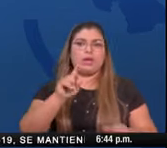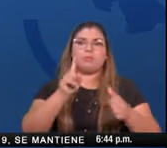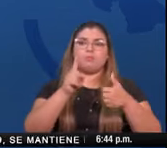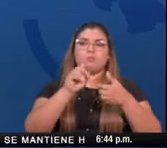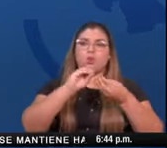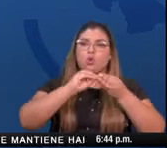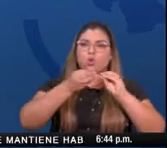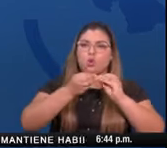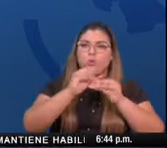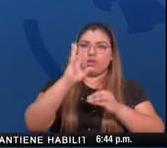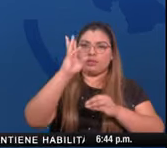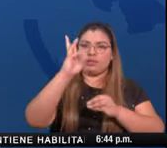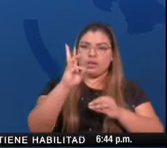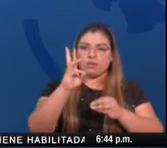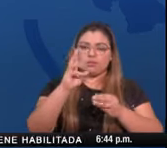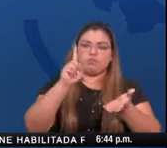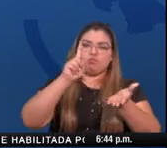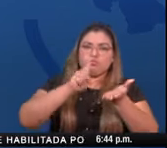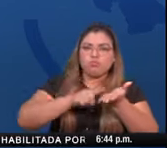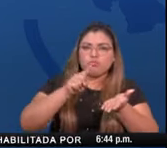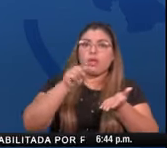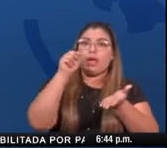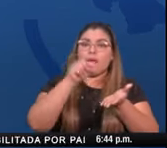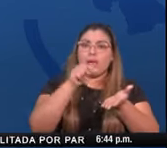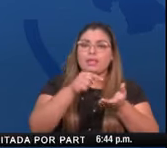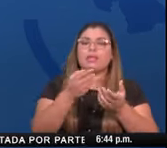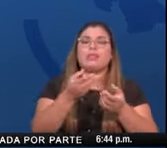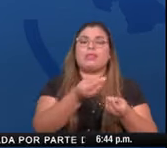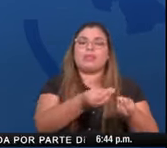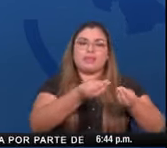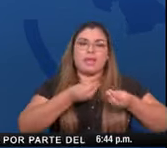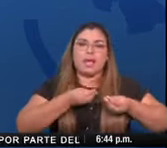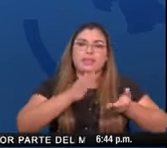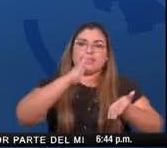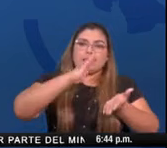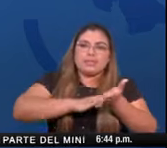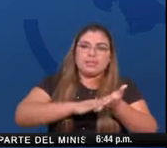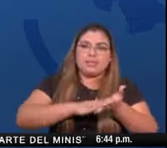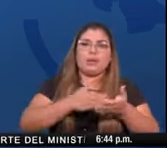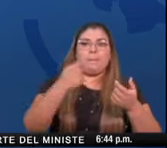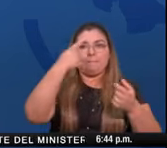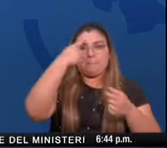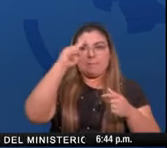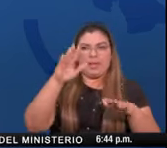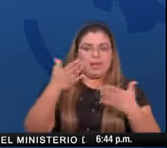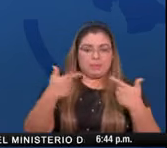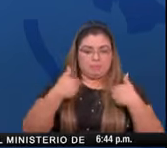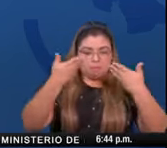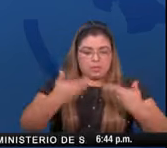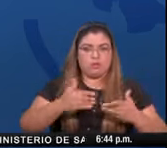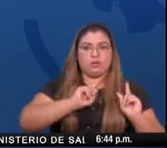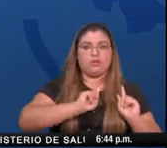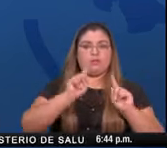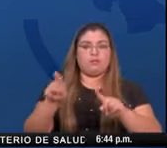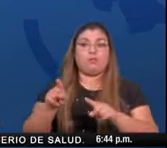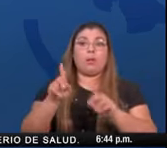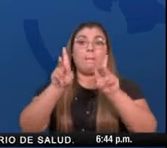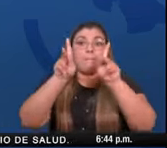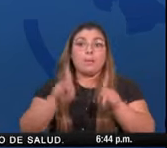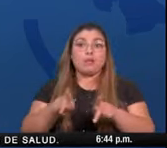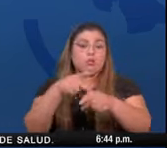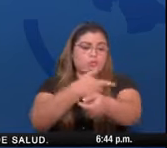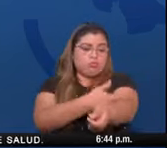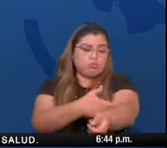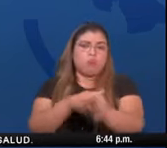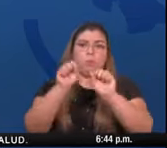marca la opción 6 y ahí se le va a otorgar una cita las donaciones se reciben de lunes a